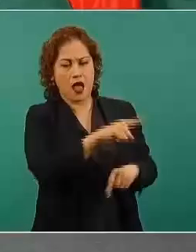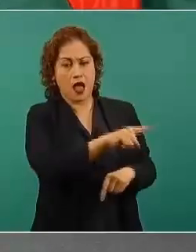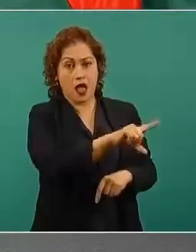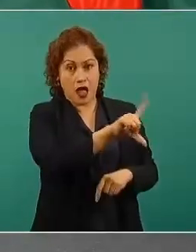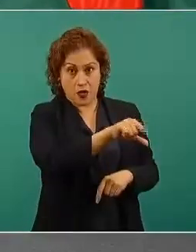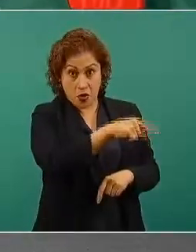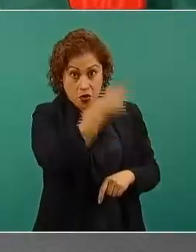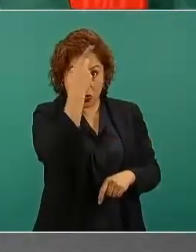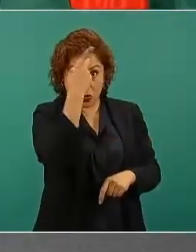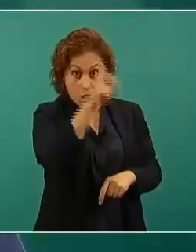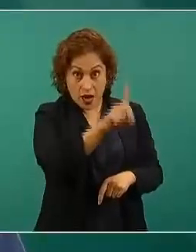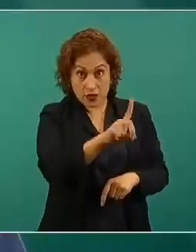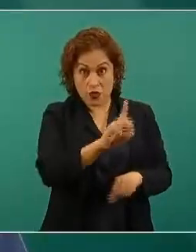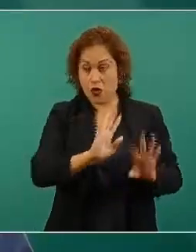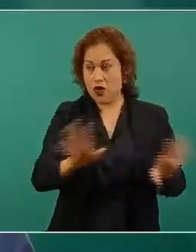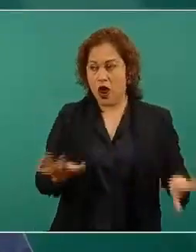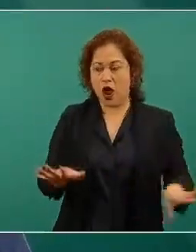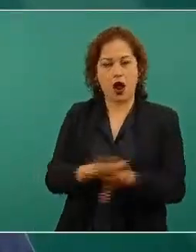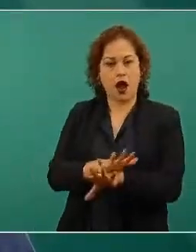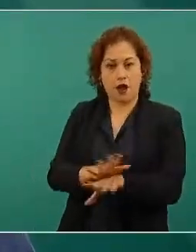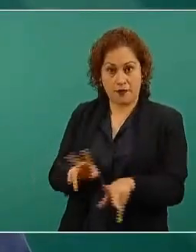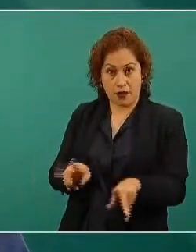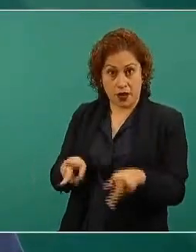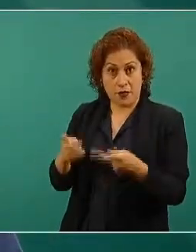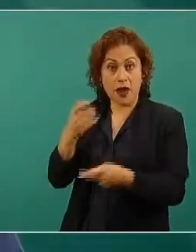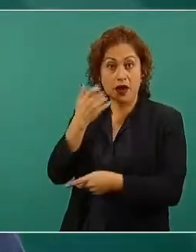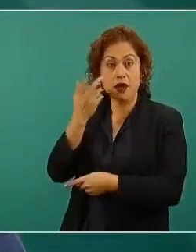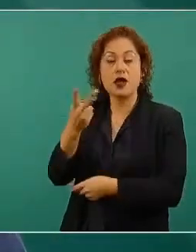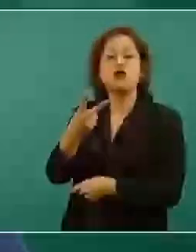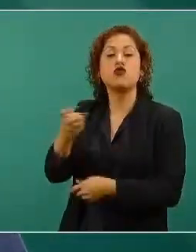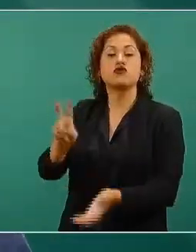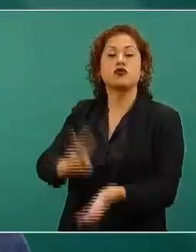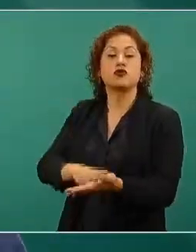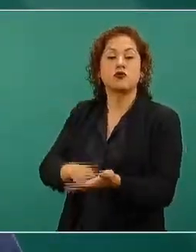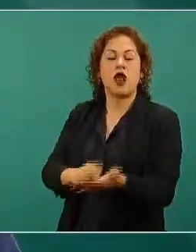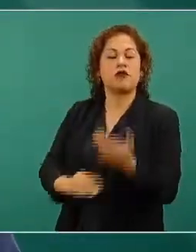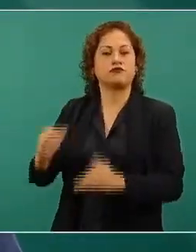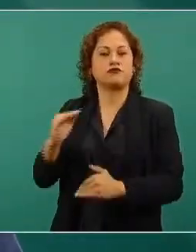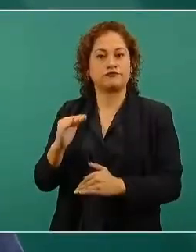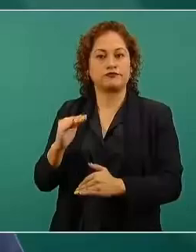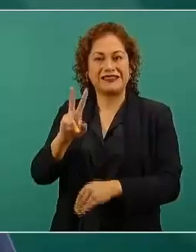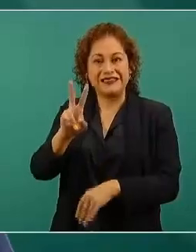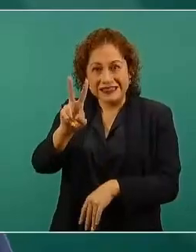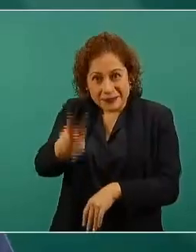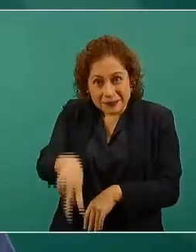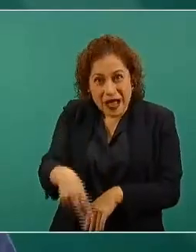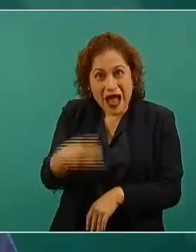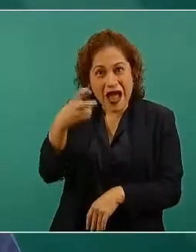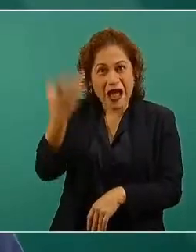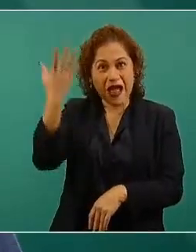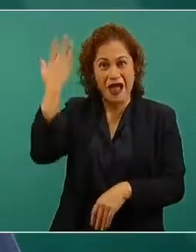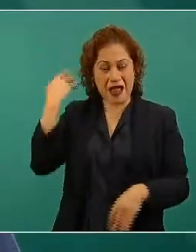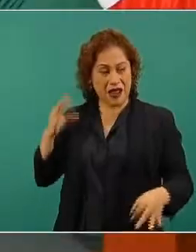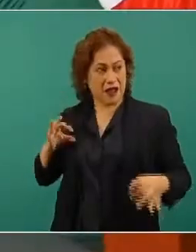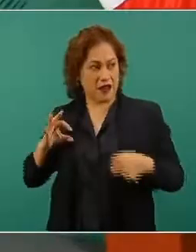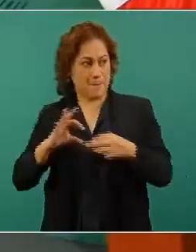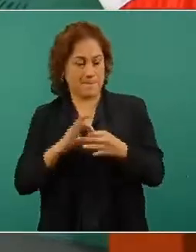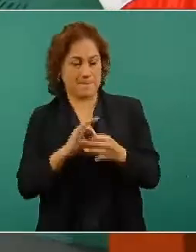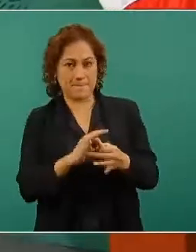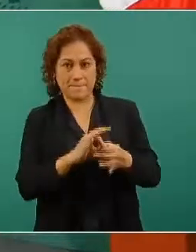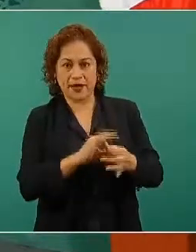ese tipo de negocios con Repsol que era la empresa predilecta